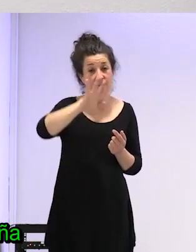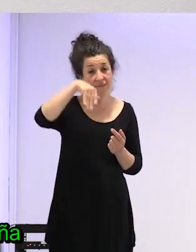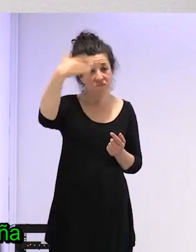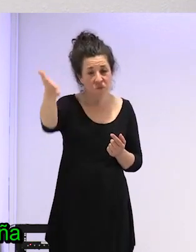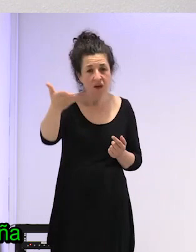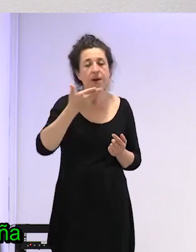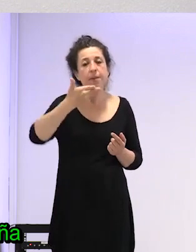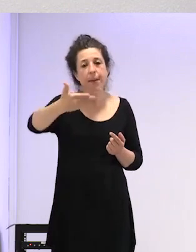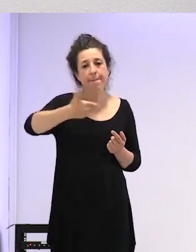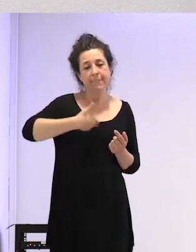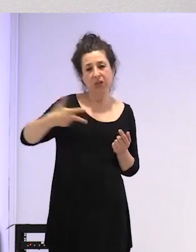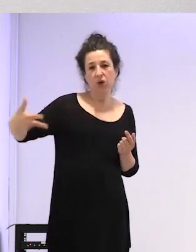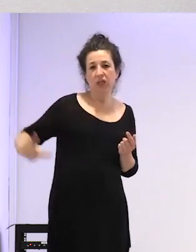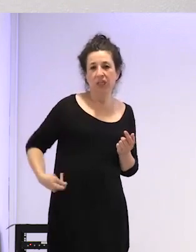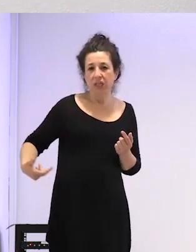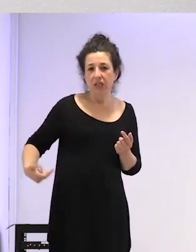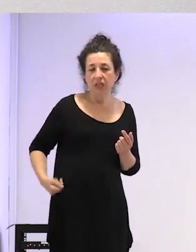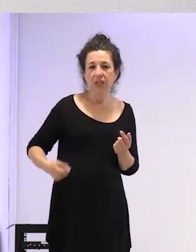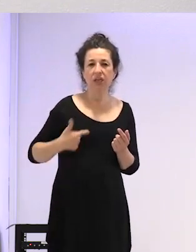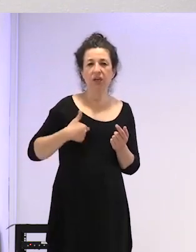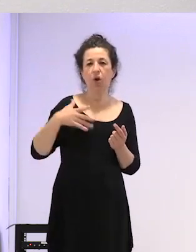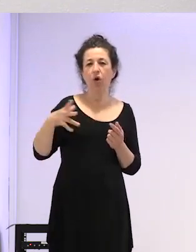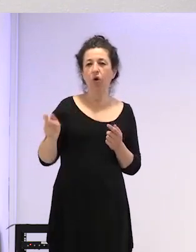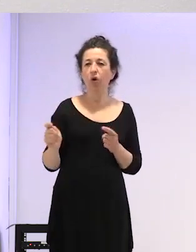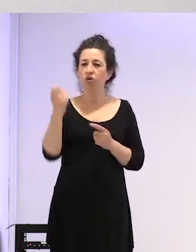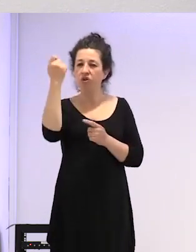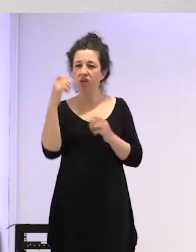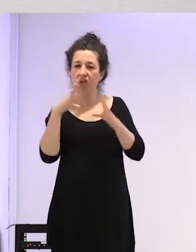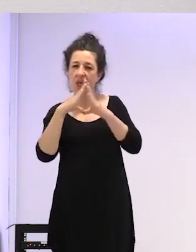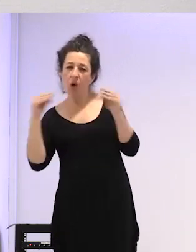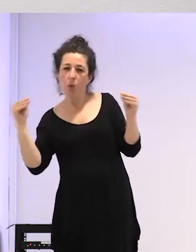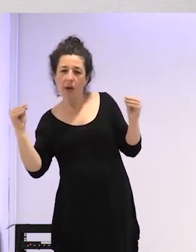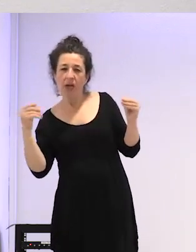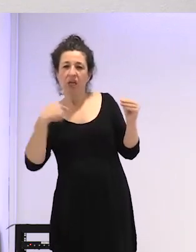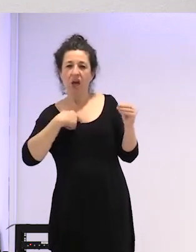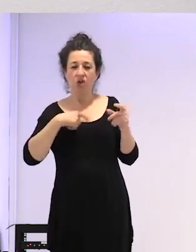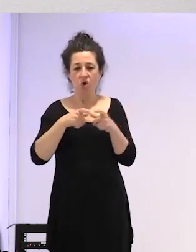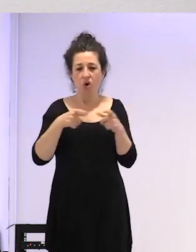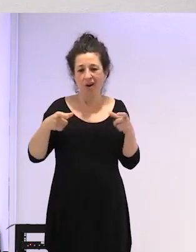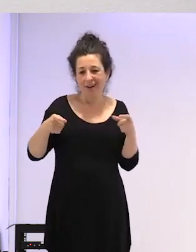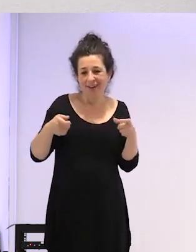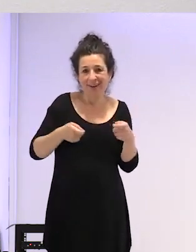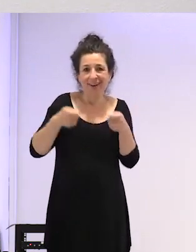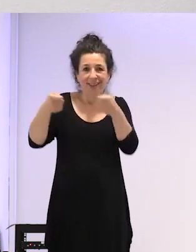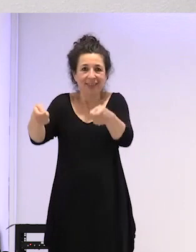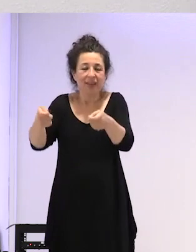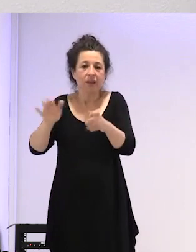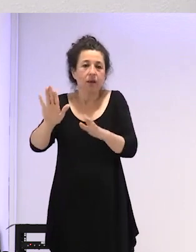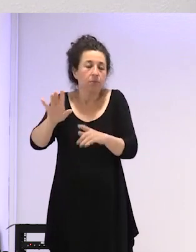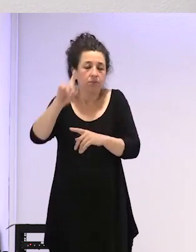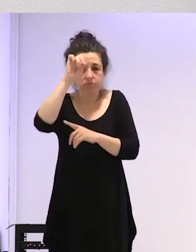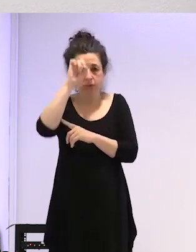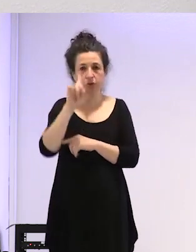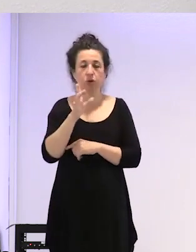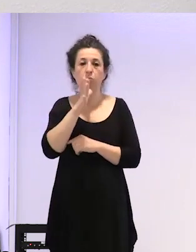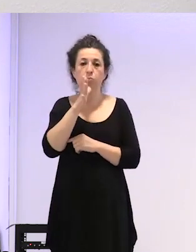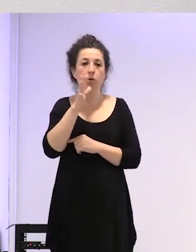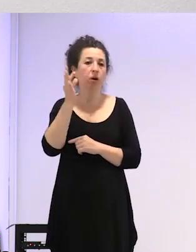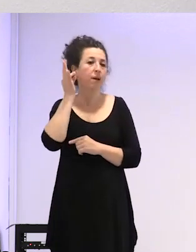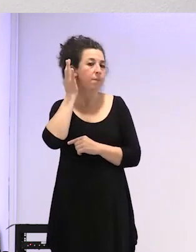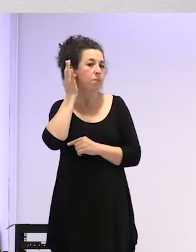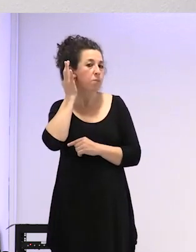había pedido inyectables y los conseguían en Baumanía y yo le hacía la receta pero en realidad y porque bueno porque era una mujer